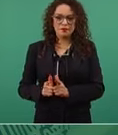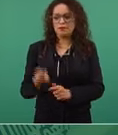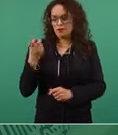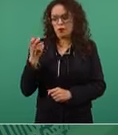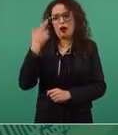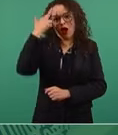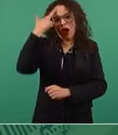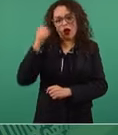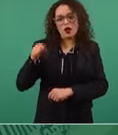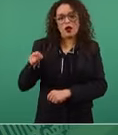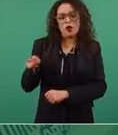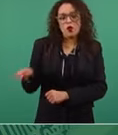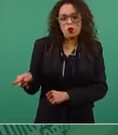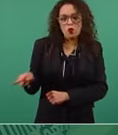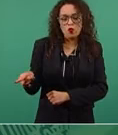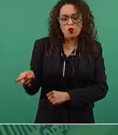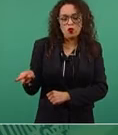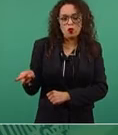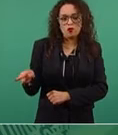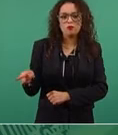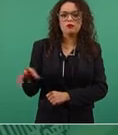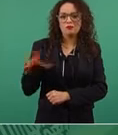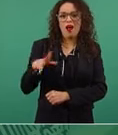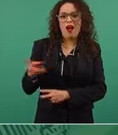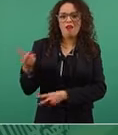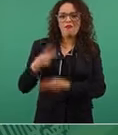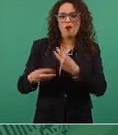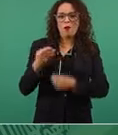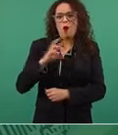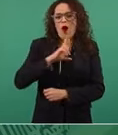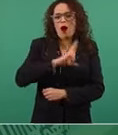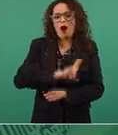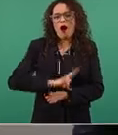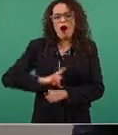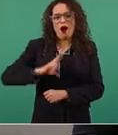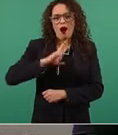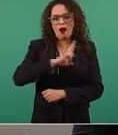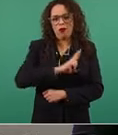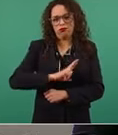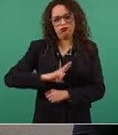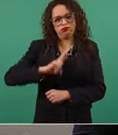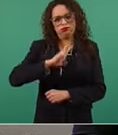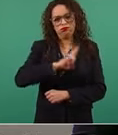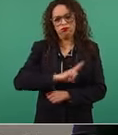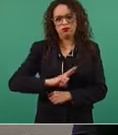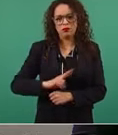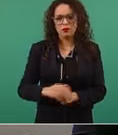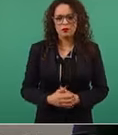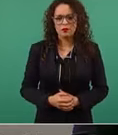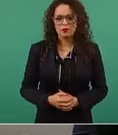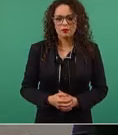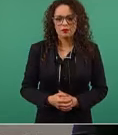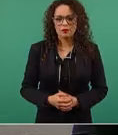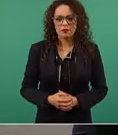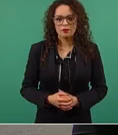este coraje que lleva a esto,